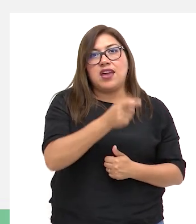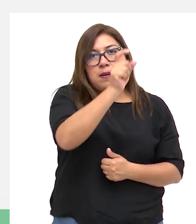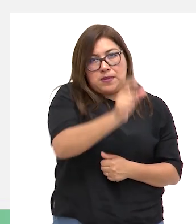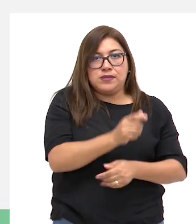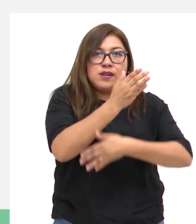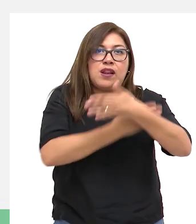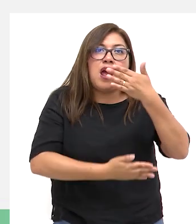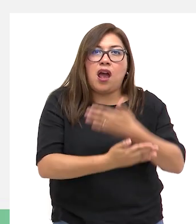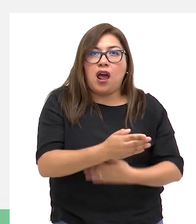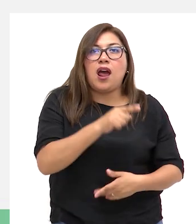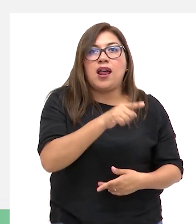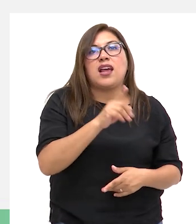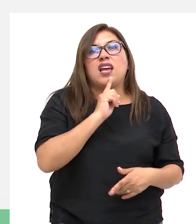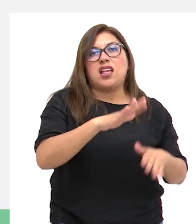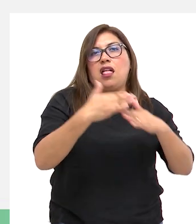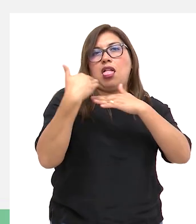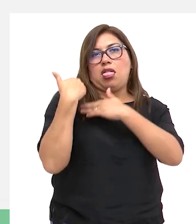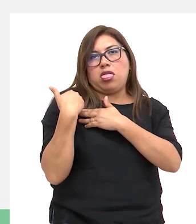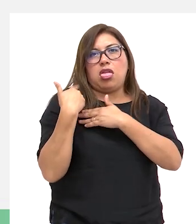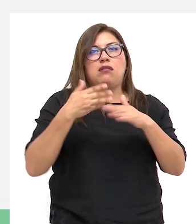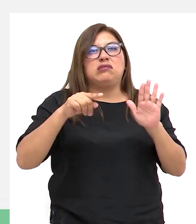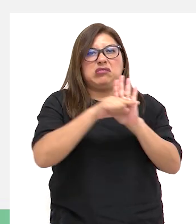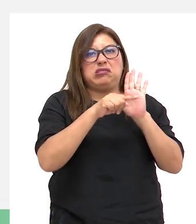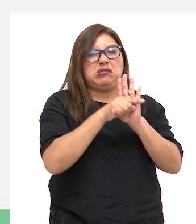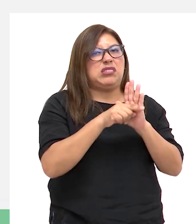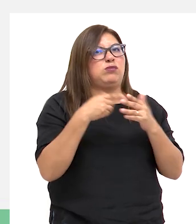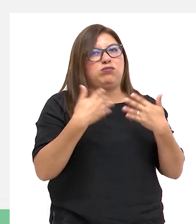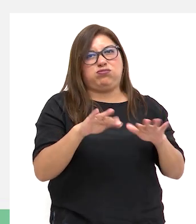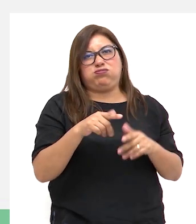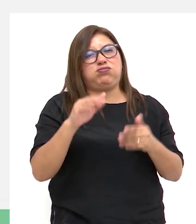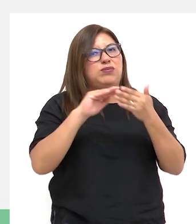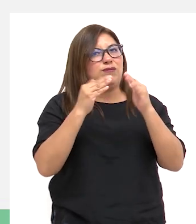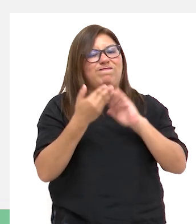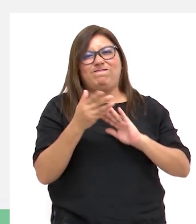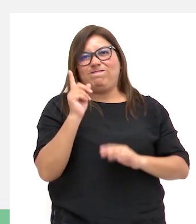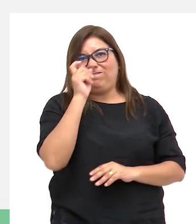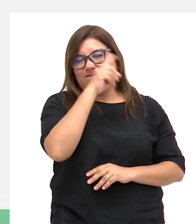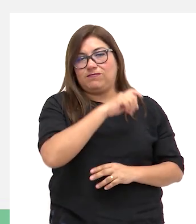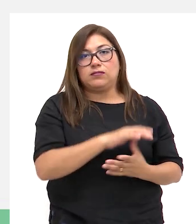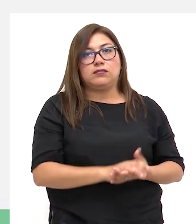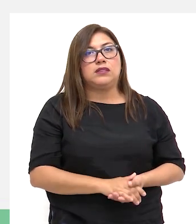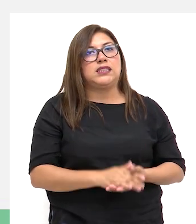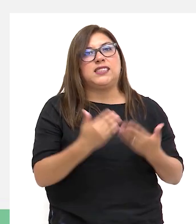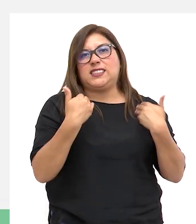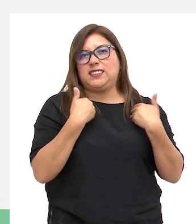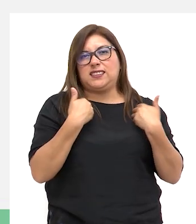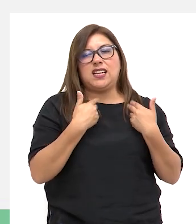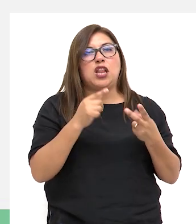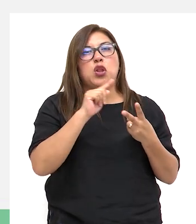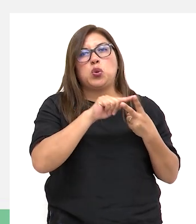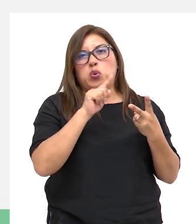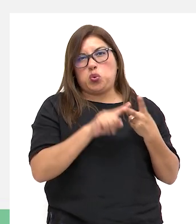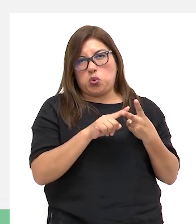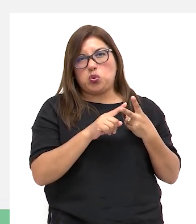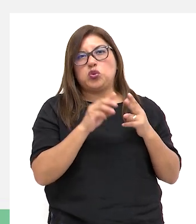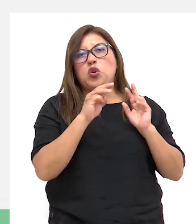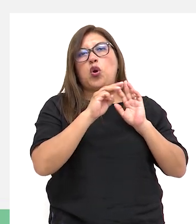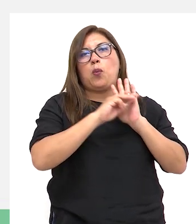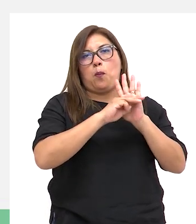discapacidad es una carga negativa para la sociedad y está compuesto por dos